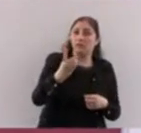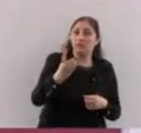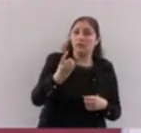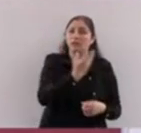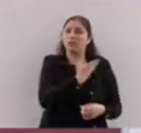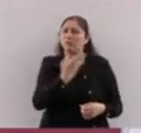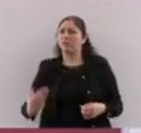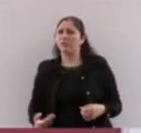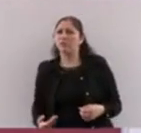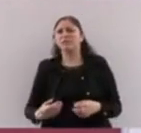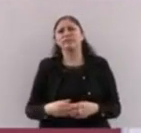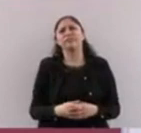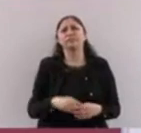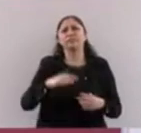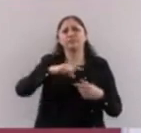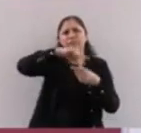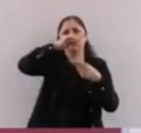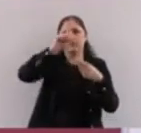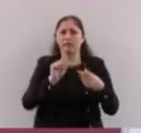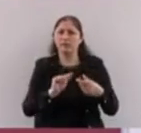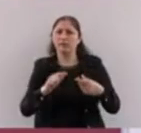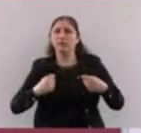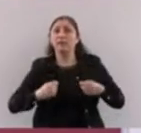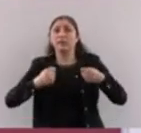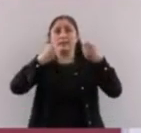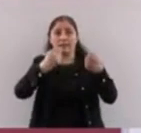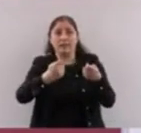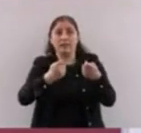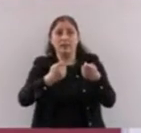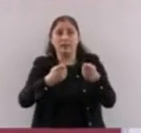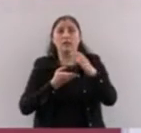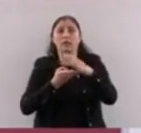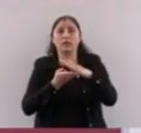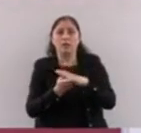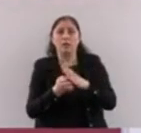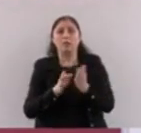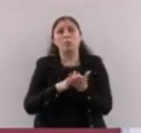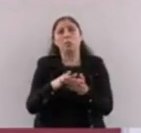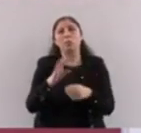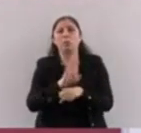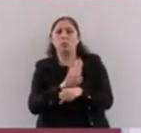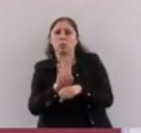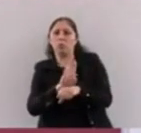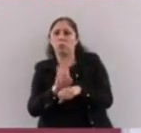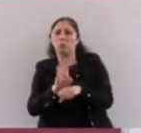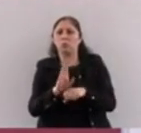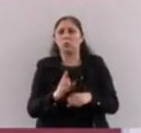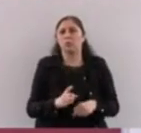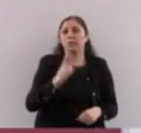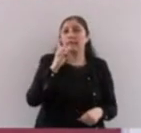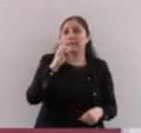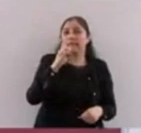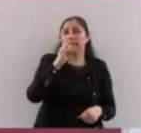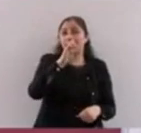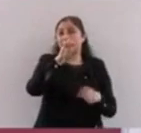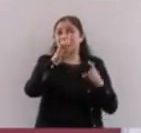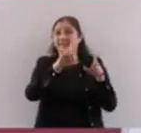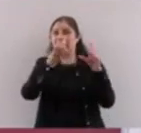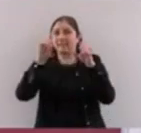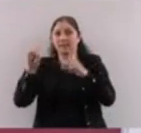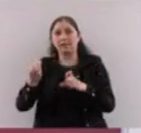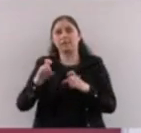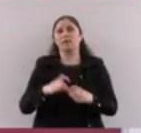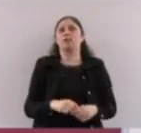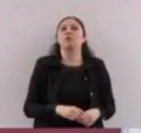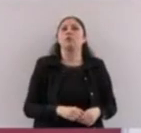para entregar los programas de bienestar en los 125 municipios del Estado. Así que,